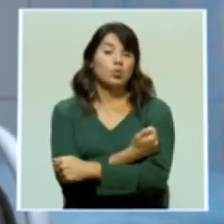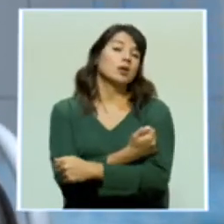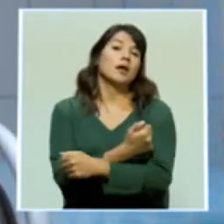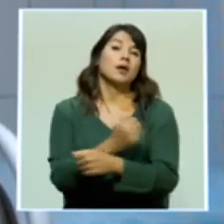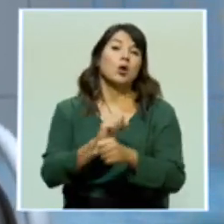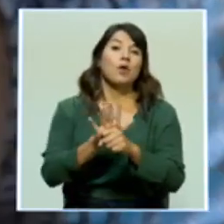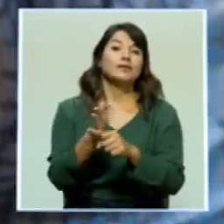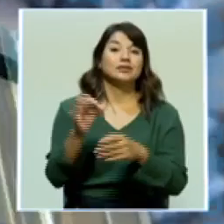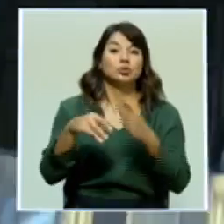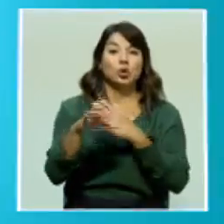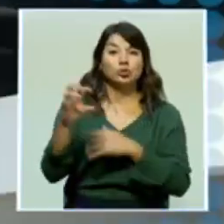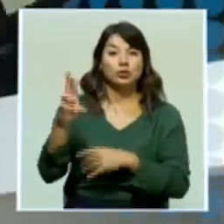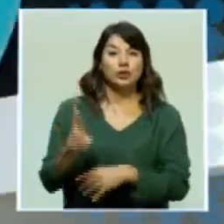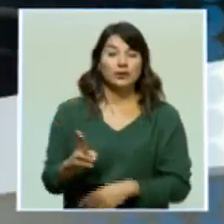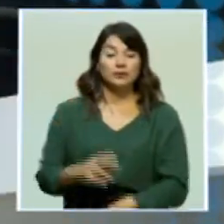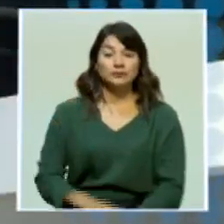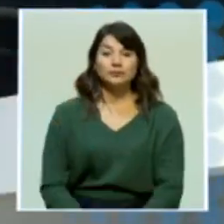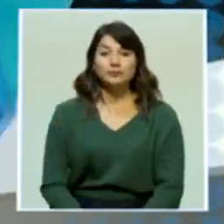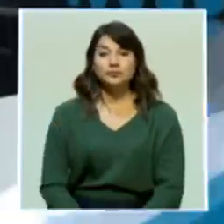en nuestro país.